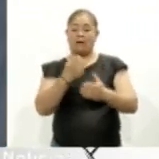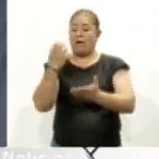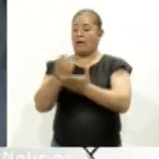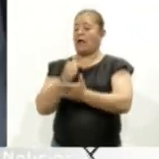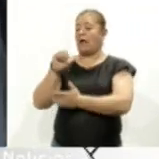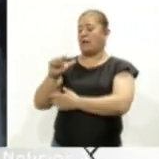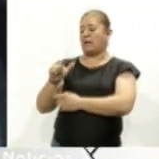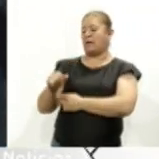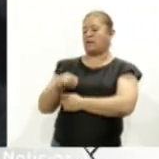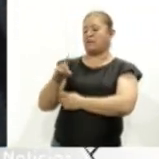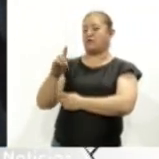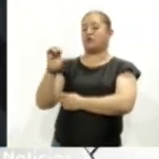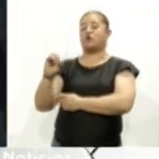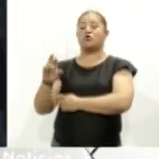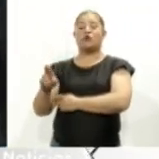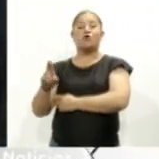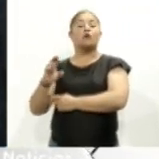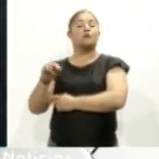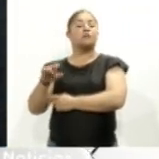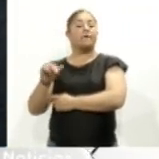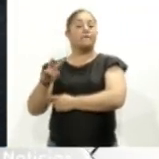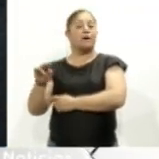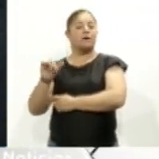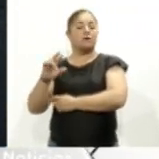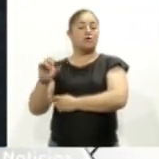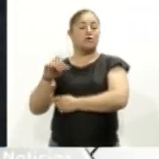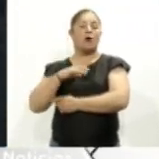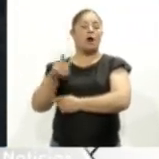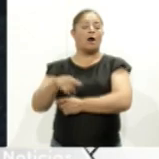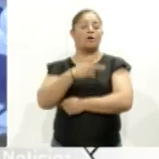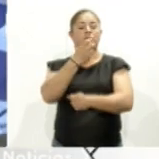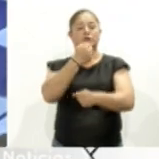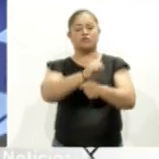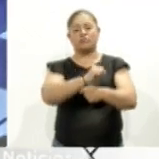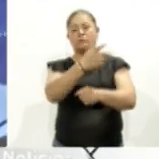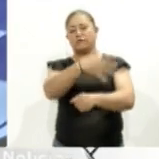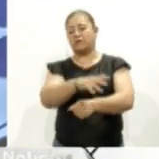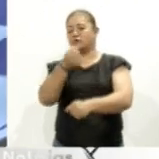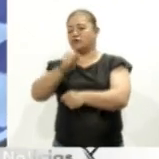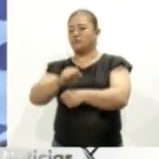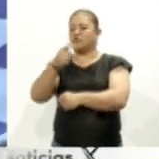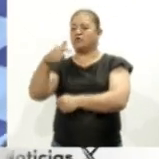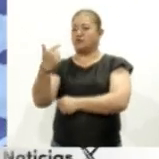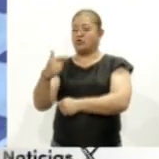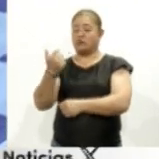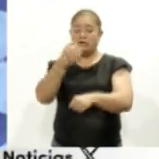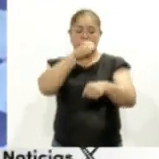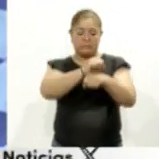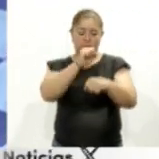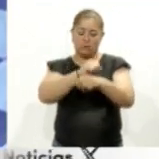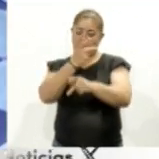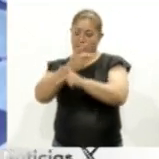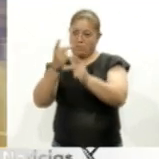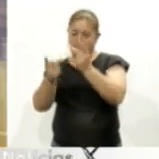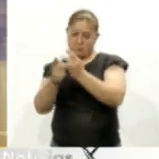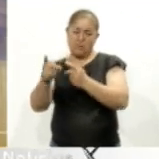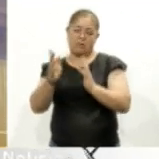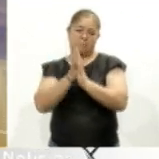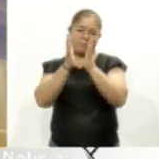Navarro, además tuvieron participación las categorías primarias sub-10 y sub-12, secundarias y preparatorias.